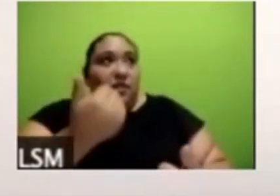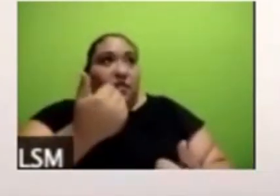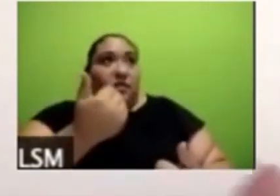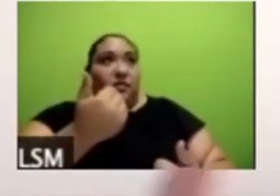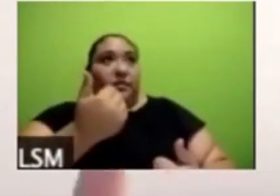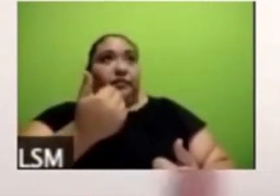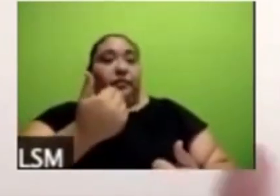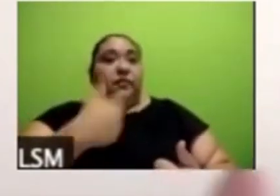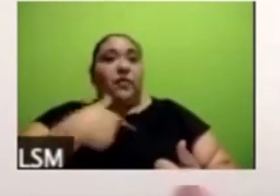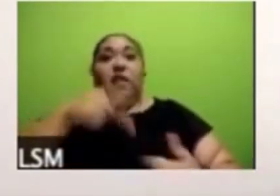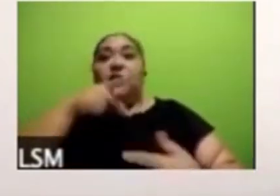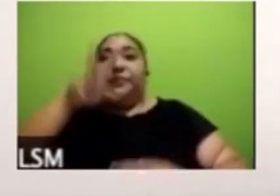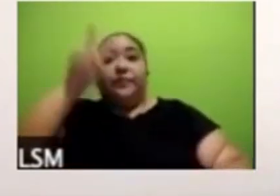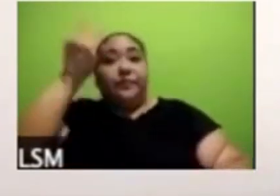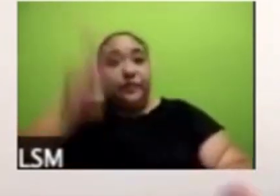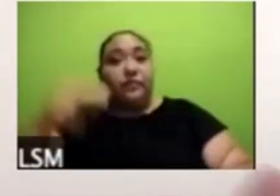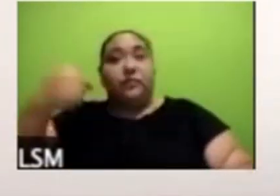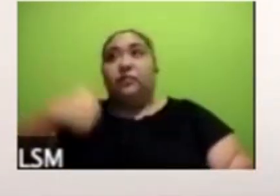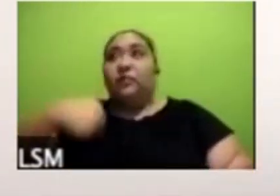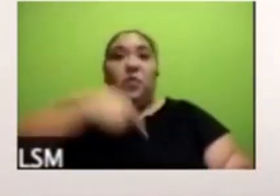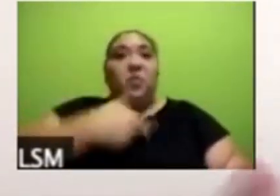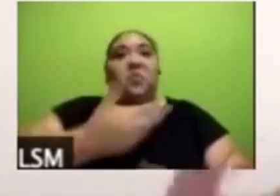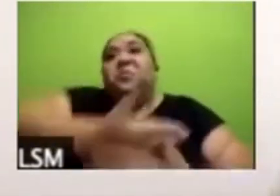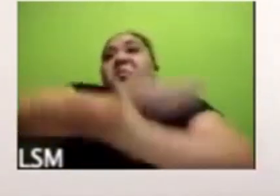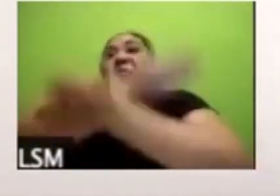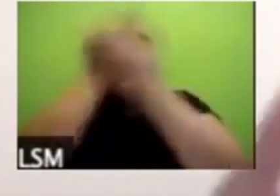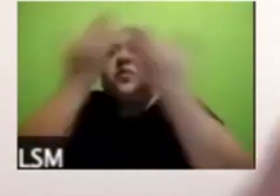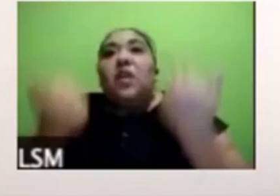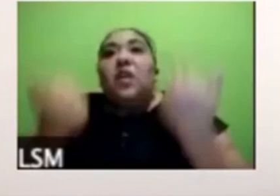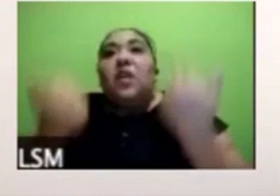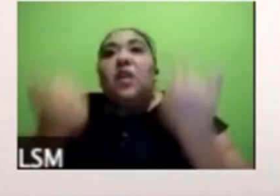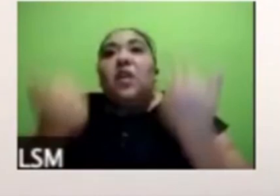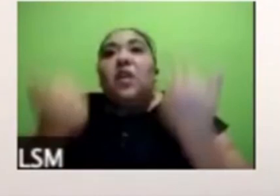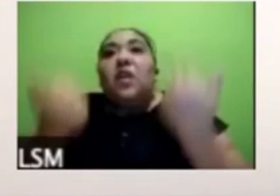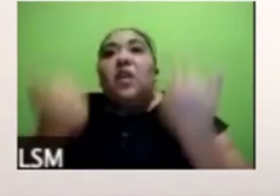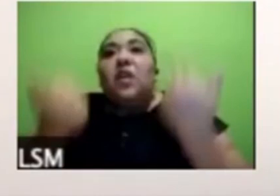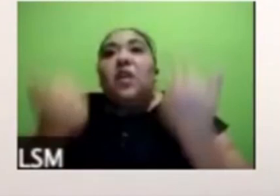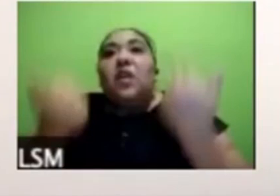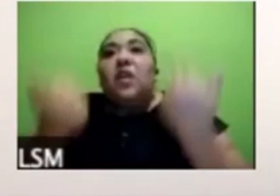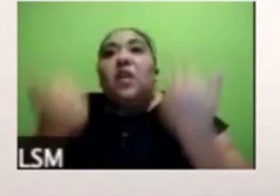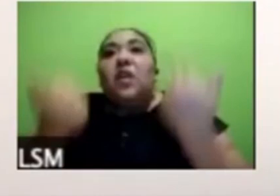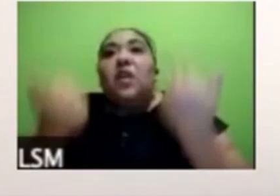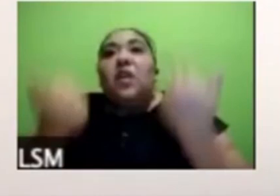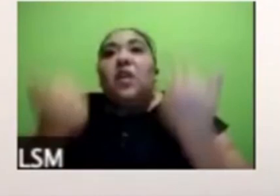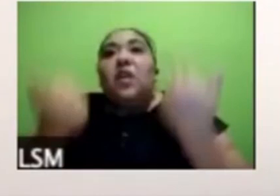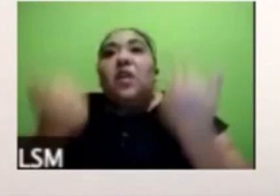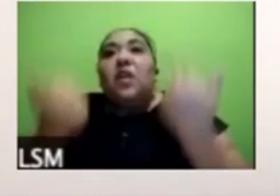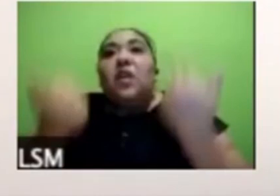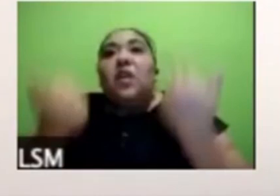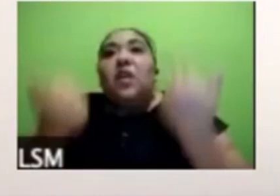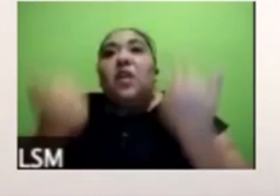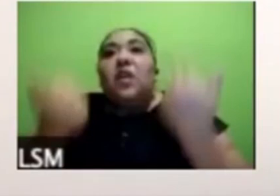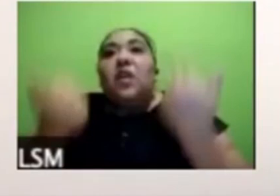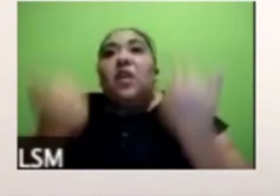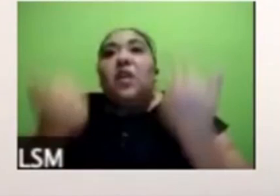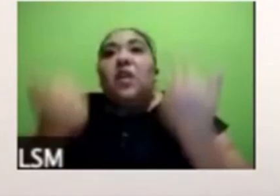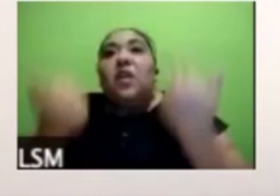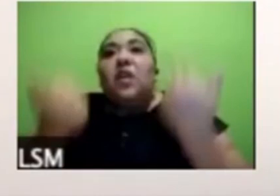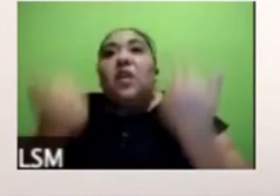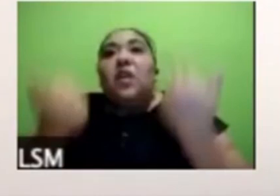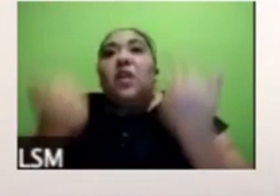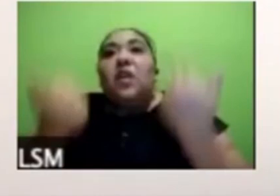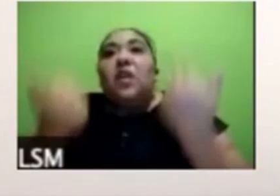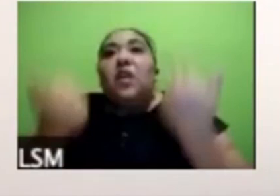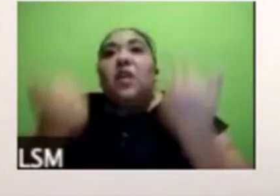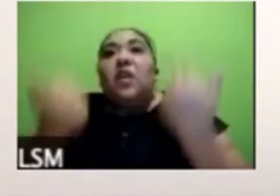no sabemos en qué medida va a pasar o no pero la población nos puede ayudar hasta cierto punto logrando esto también creo